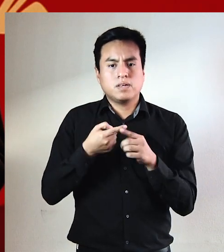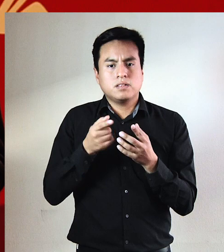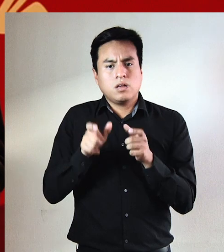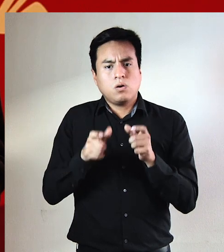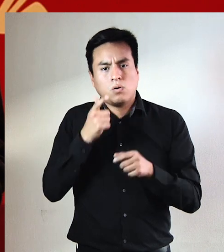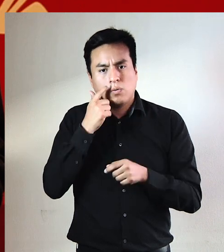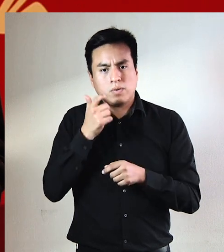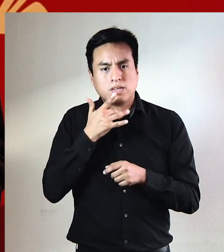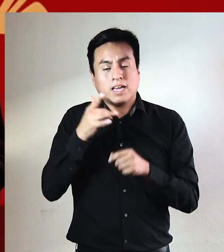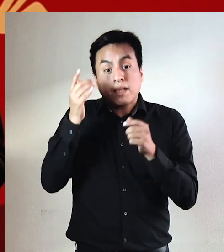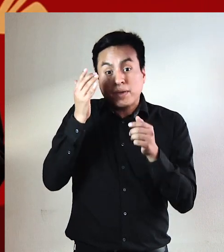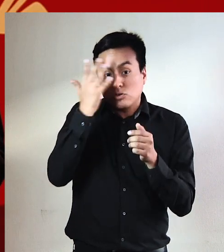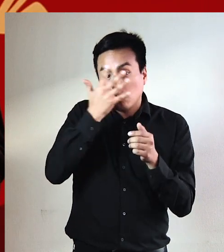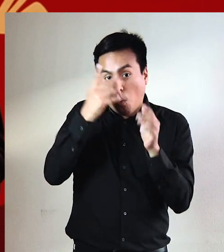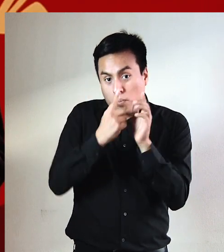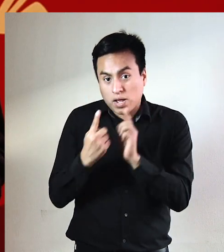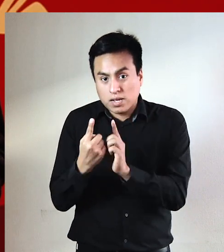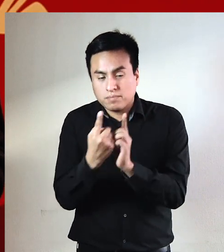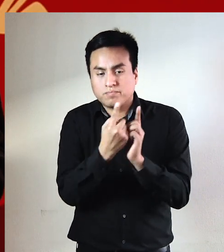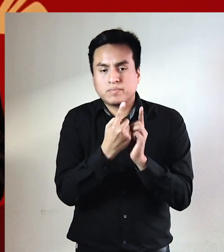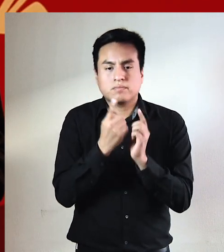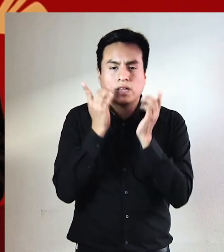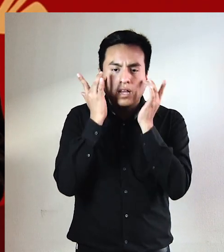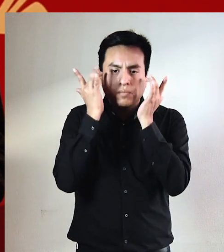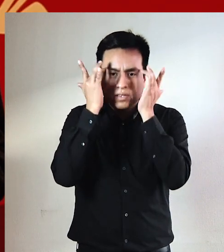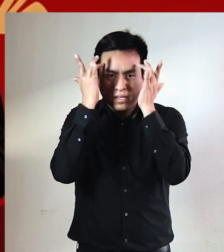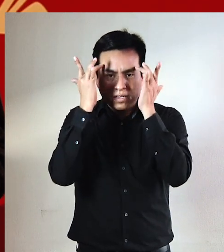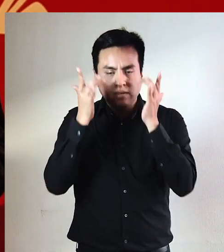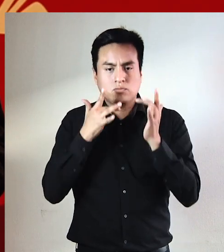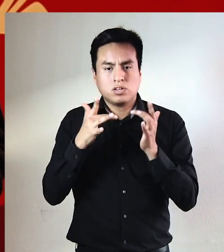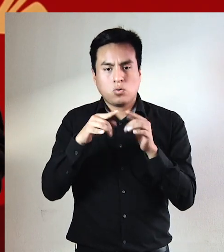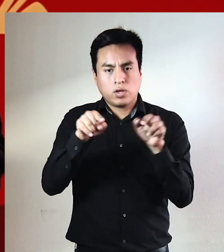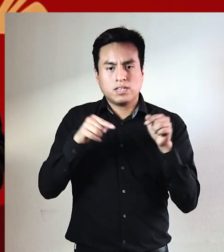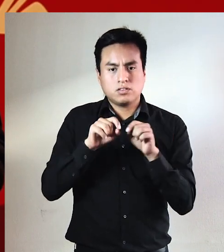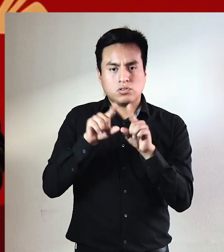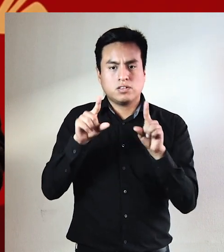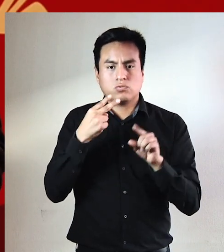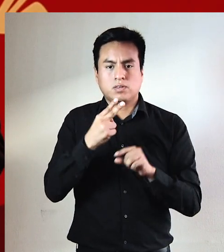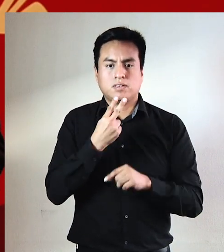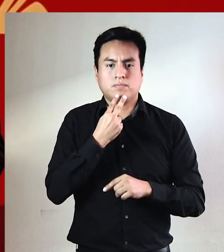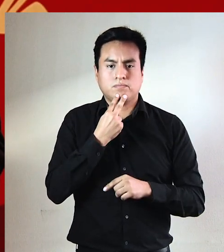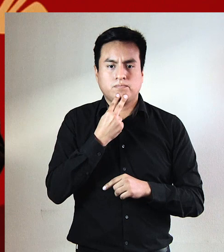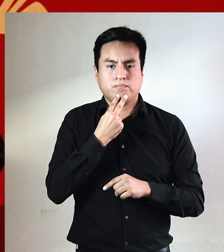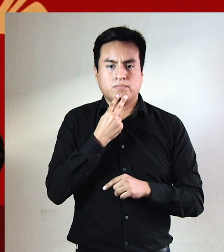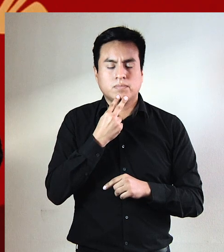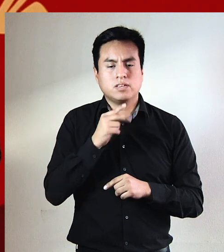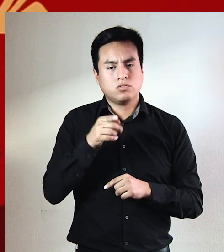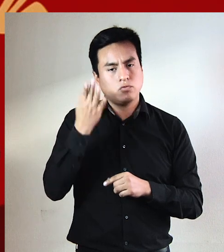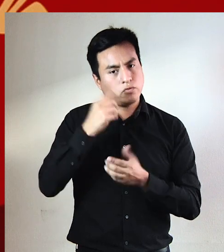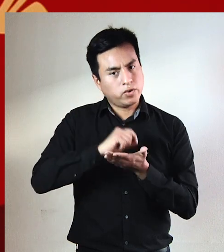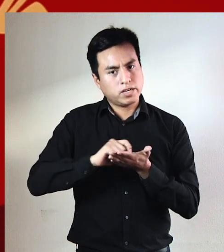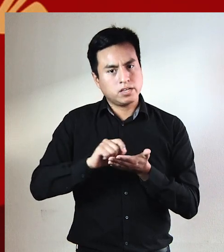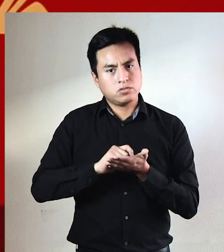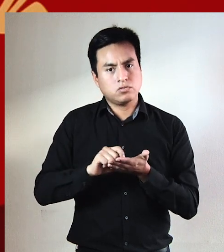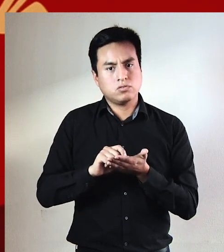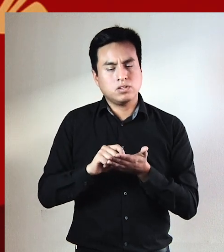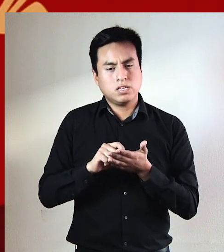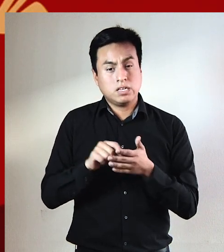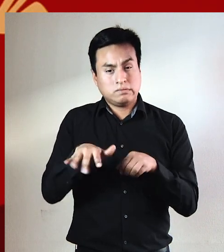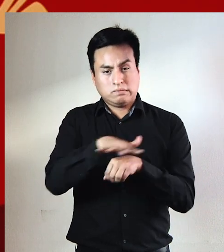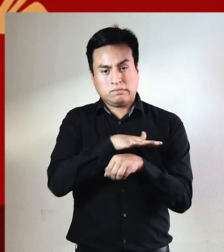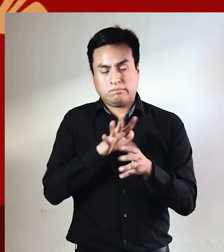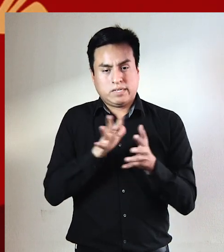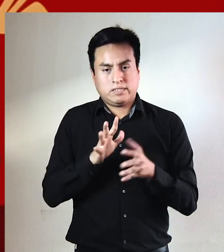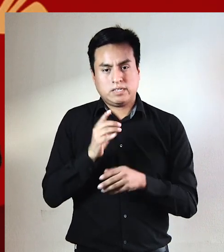veces más sombra que esa sombra que siempre pasea alegremente por el cuadrante solar de tu vida. Eso fue escrito en las